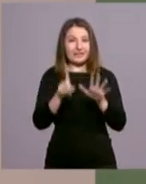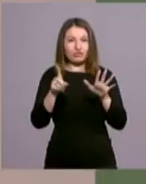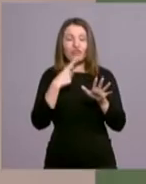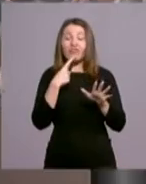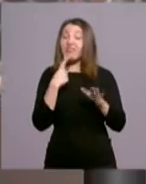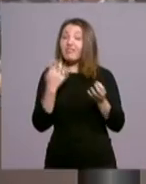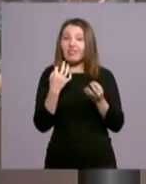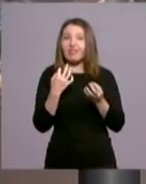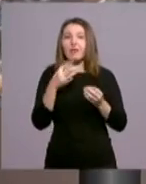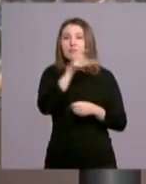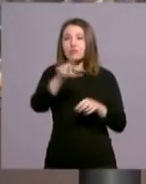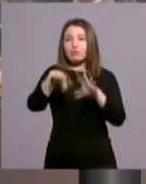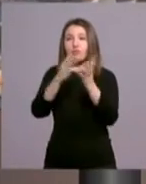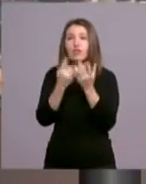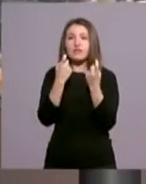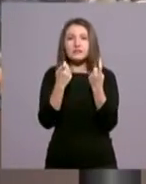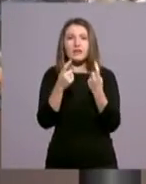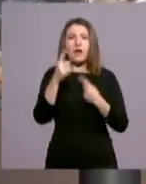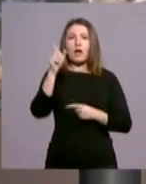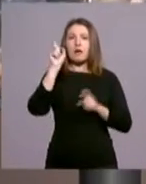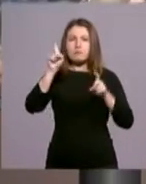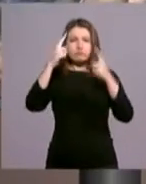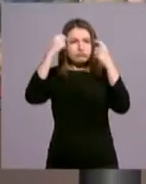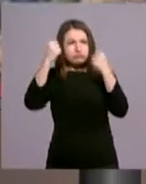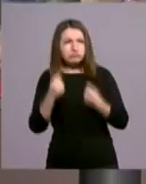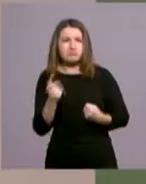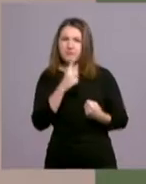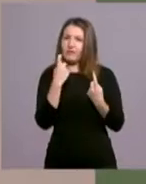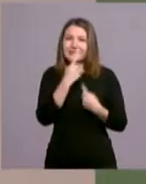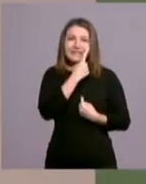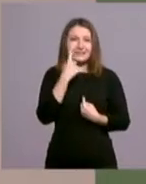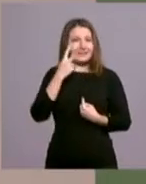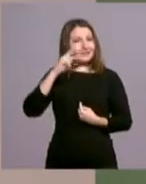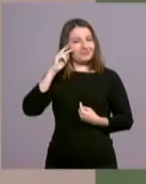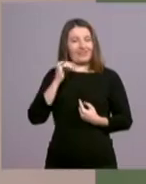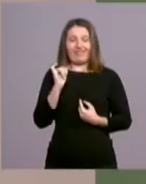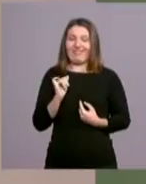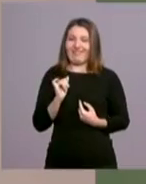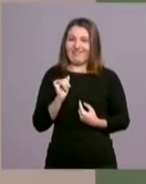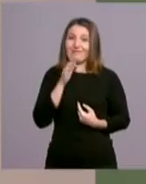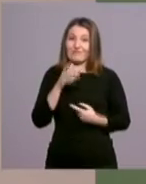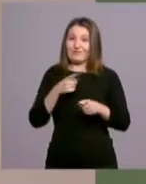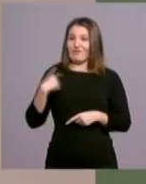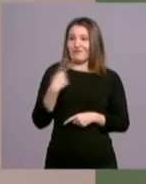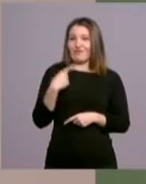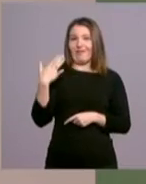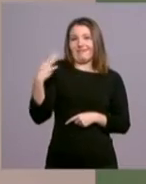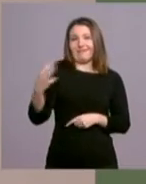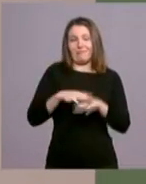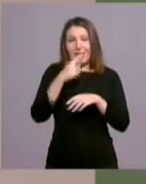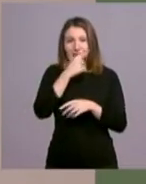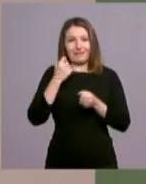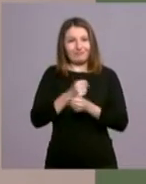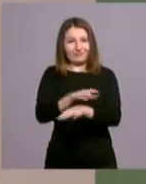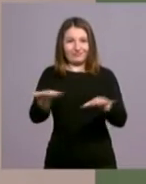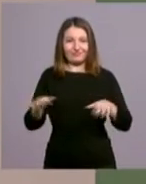testigos, y el Papa ha sido testigo de la misericordia, y como es testigo, nos pide que lo seamos para que lo anunciemos. Ha sido un tiempo compartido con el